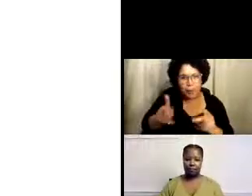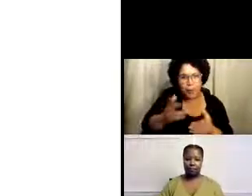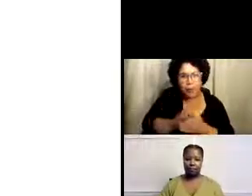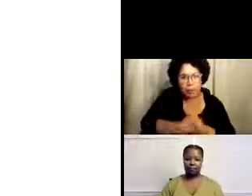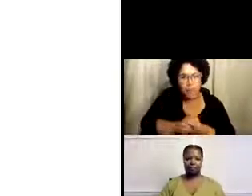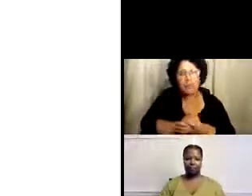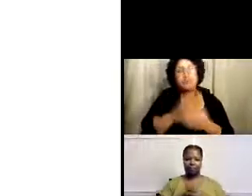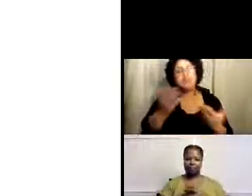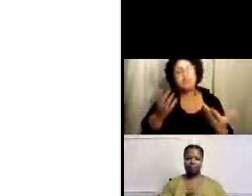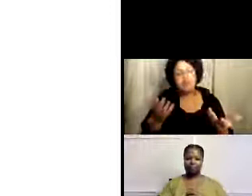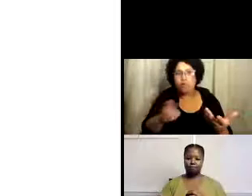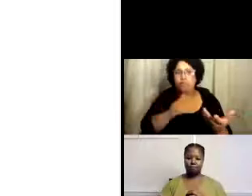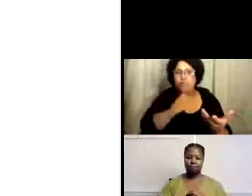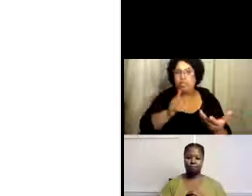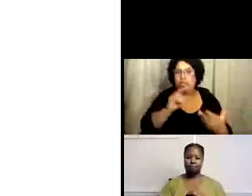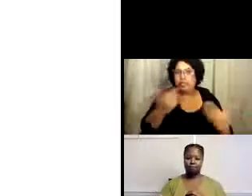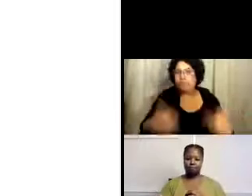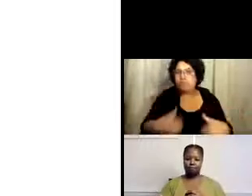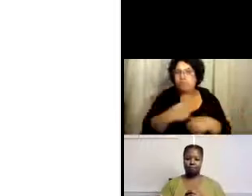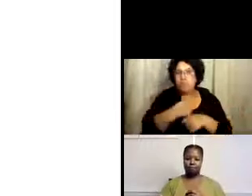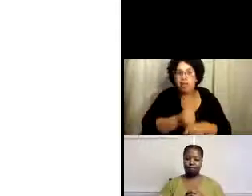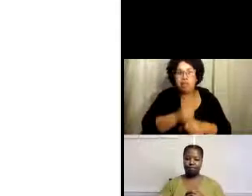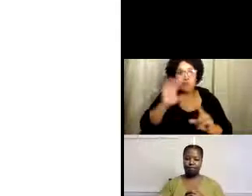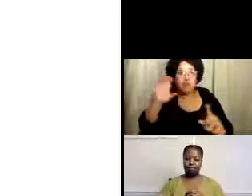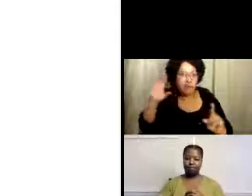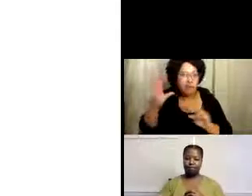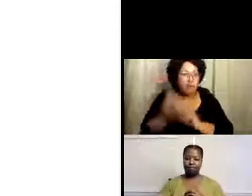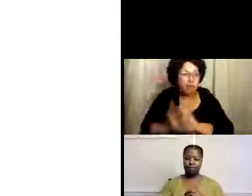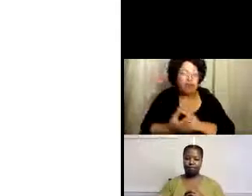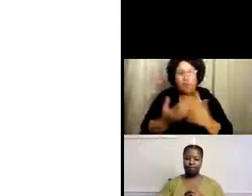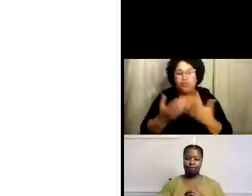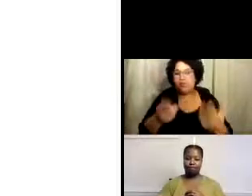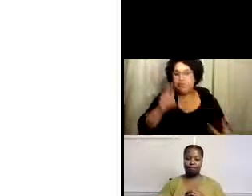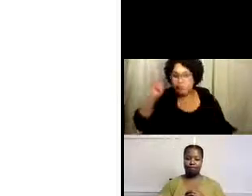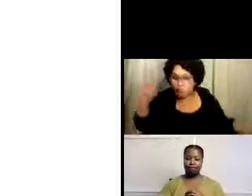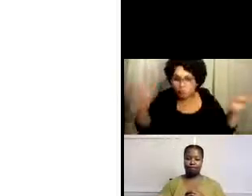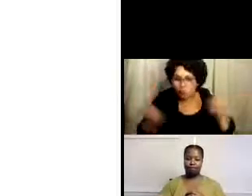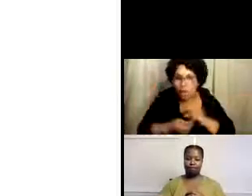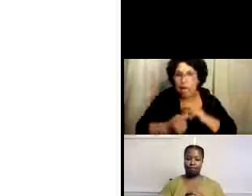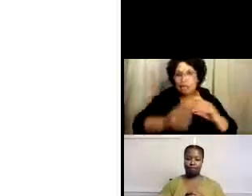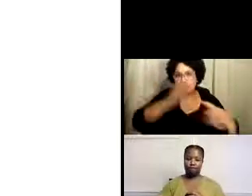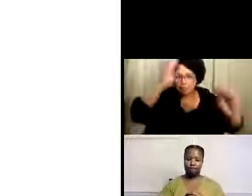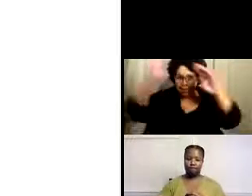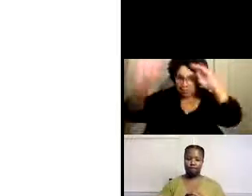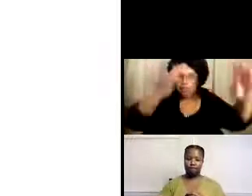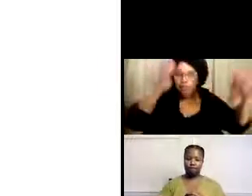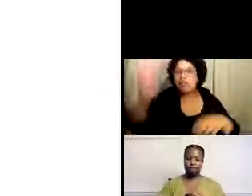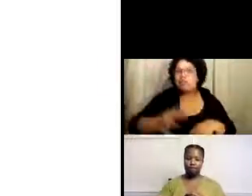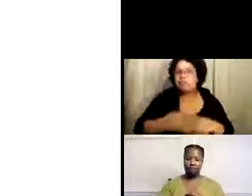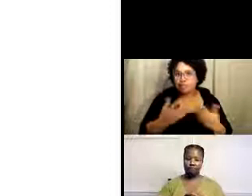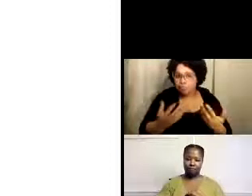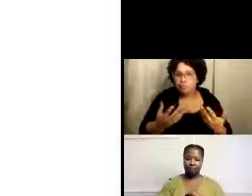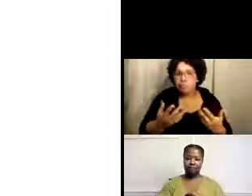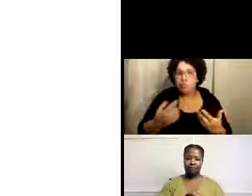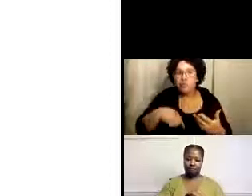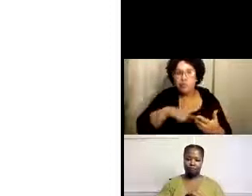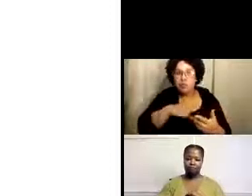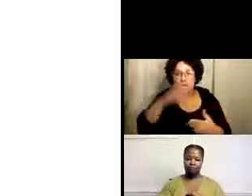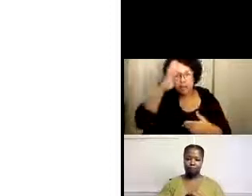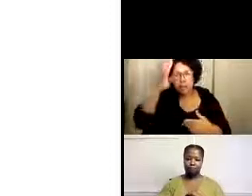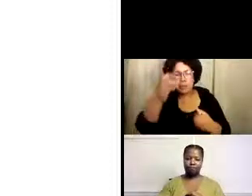servirle a la gente aún así? Y realmente creó en nosotros este cambio cultural, ¿verdad? En nuestra